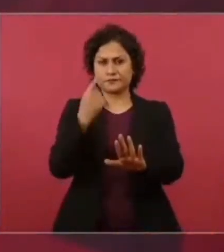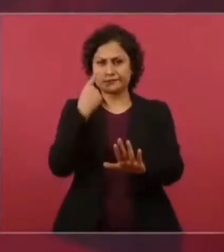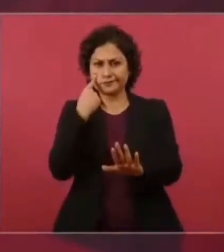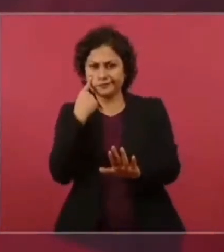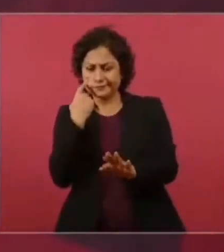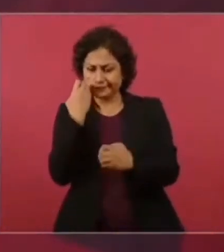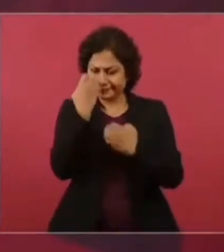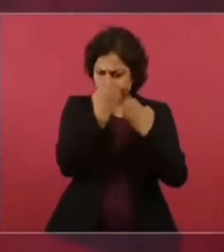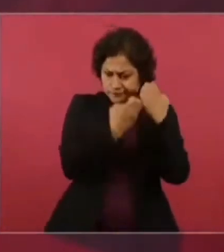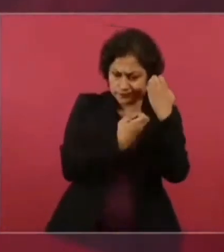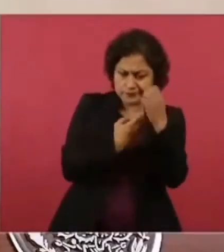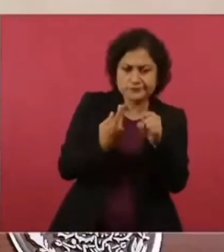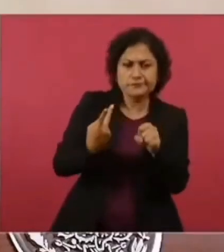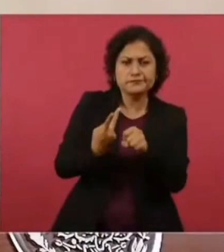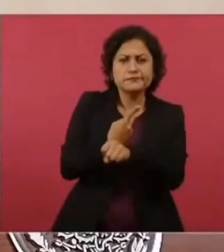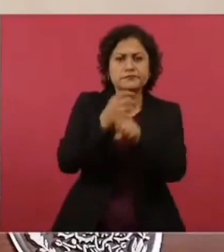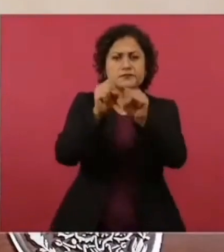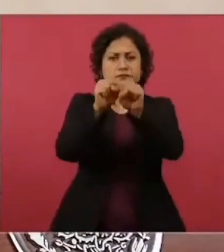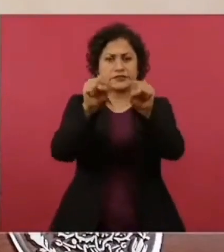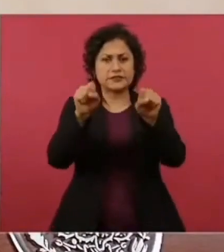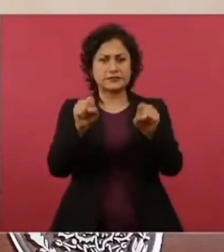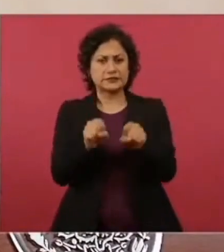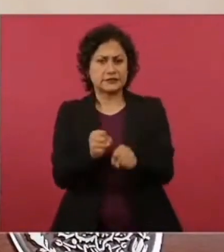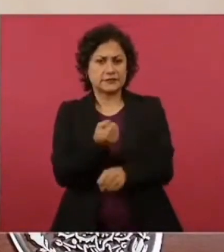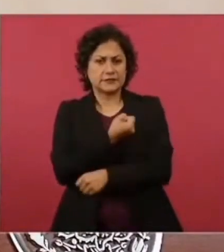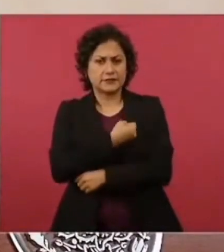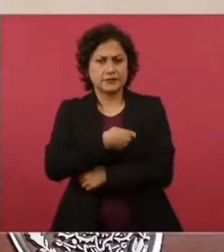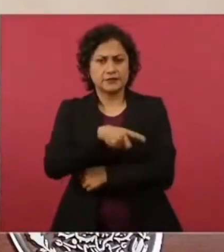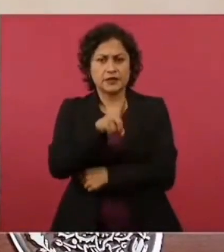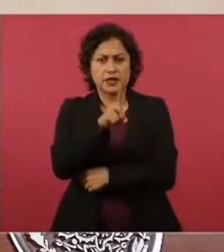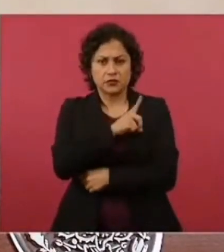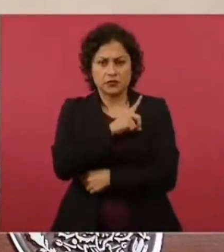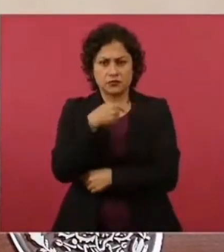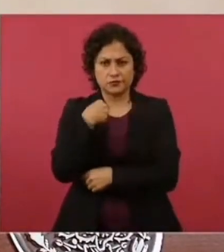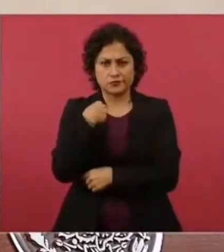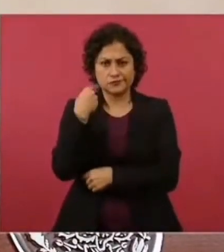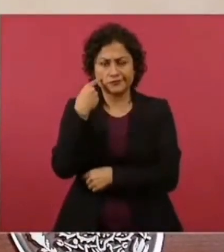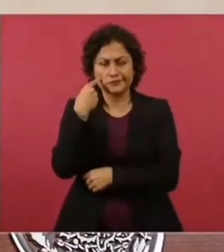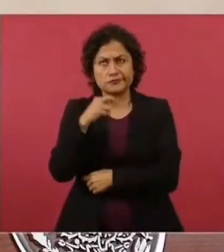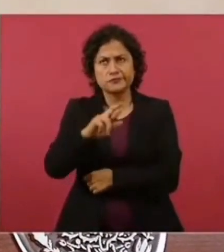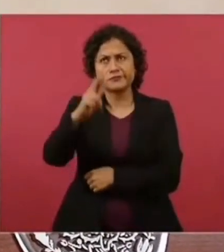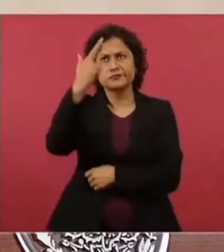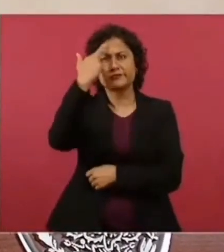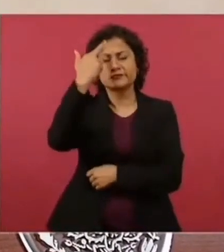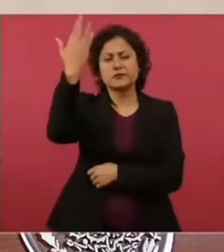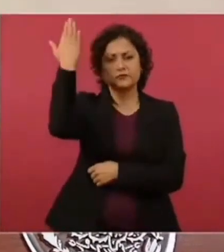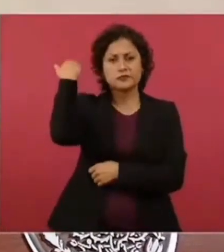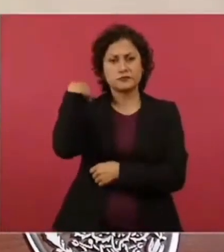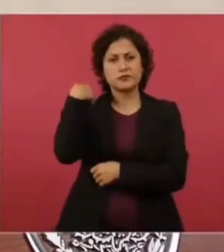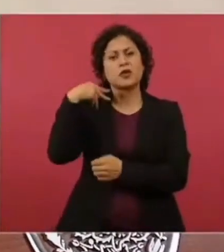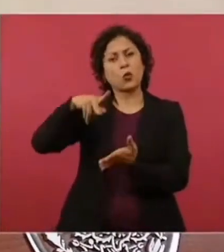sistema aquel, porque funcionaba muy bien.